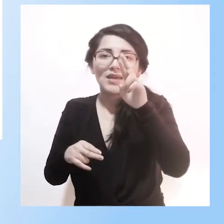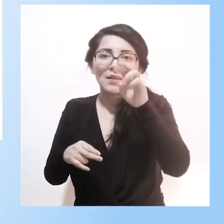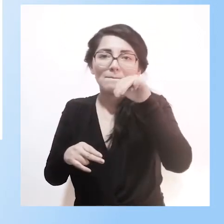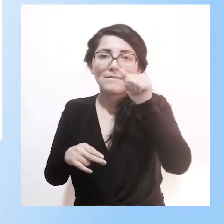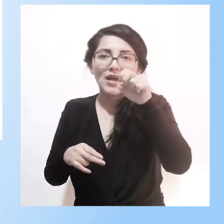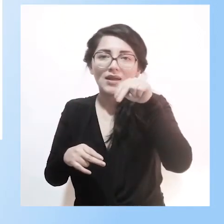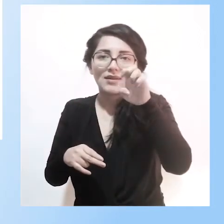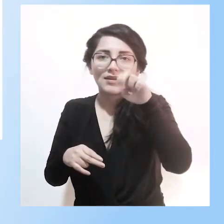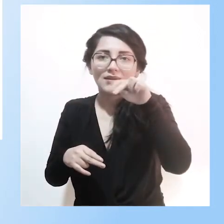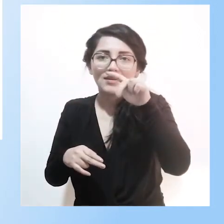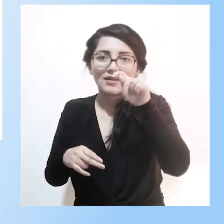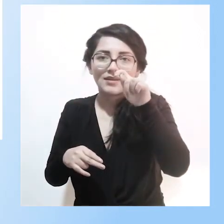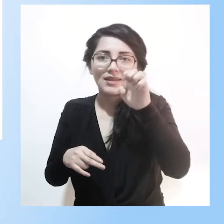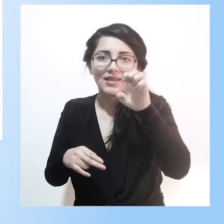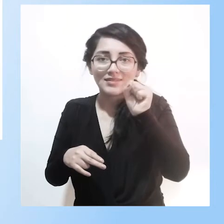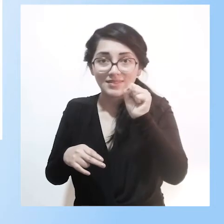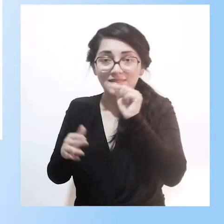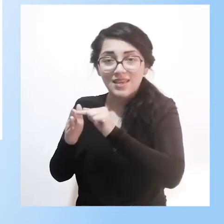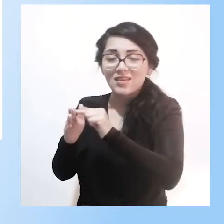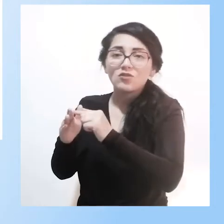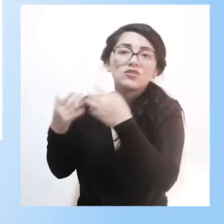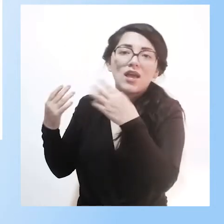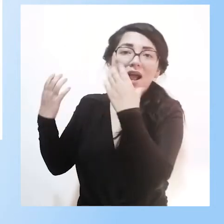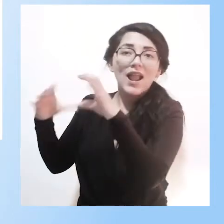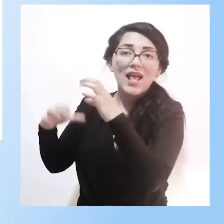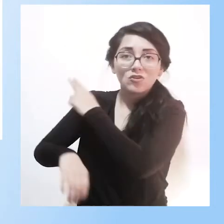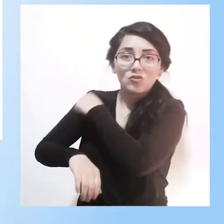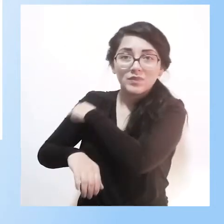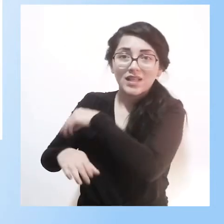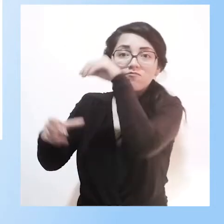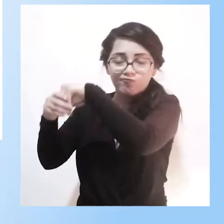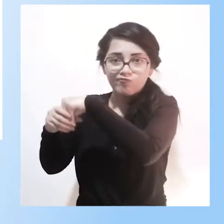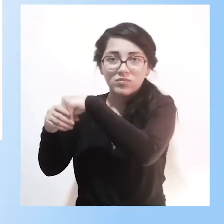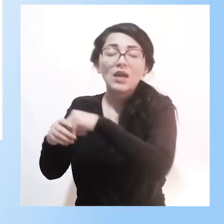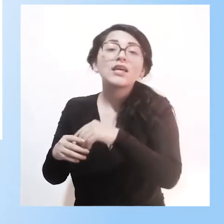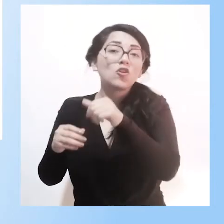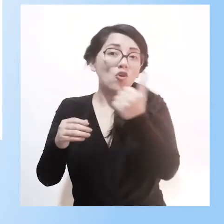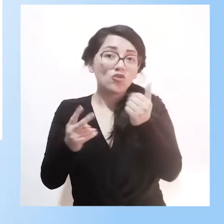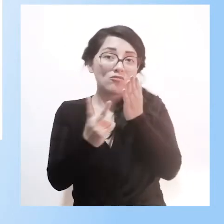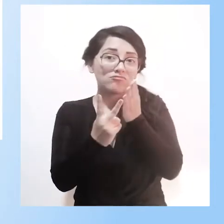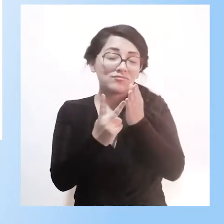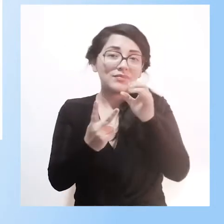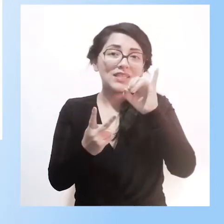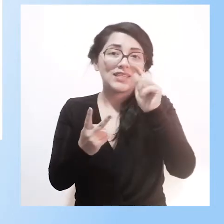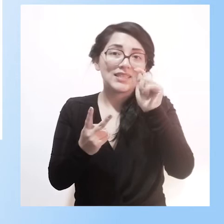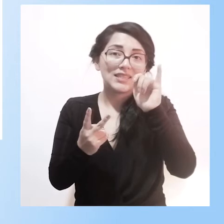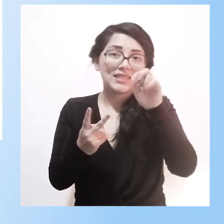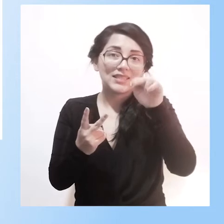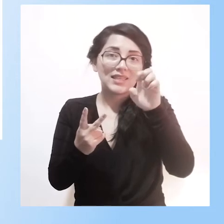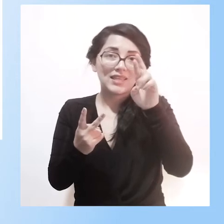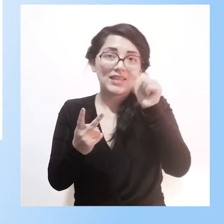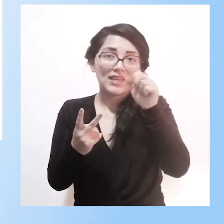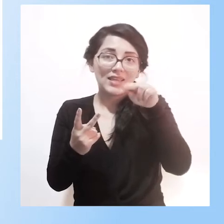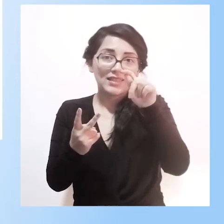y los itinerantes, que esa es una figura sumamente interesante, son docentes que pertenecen a una institución educativa cercana